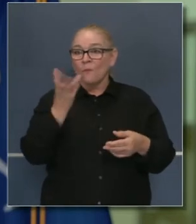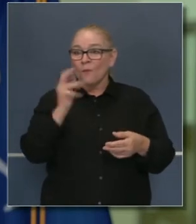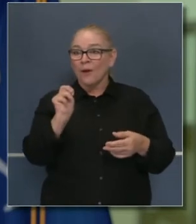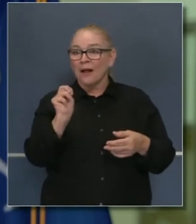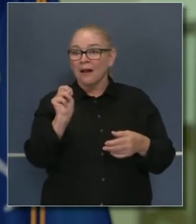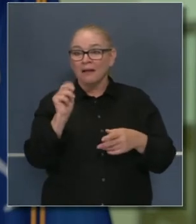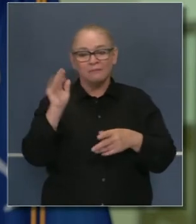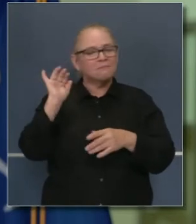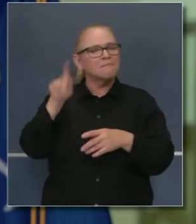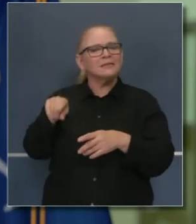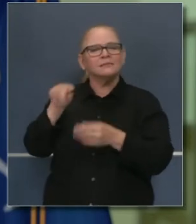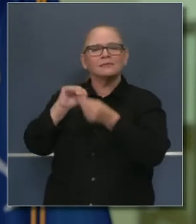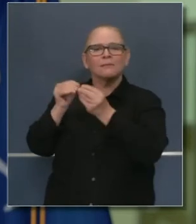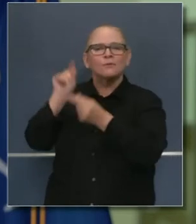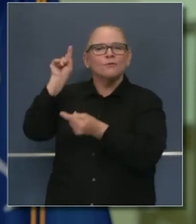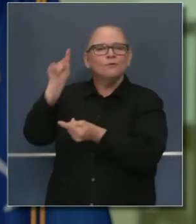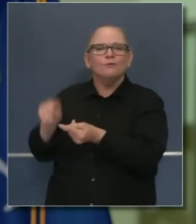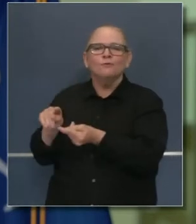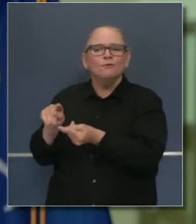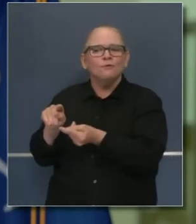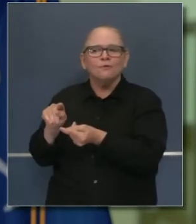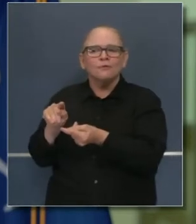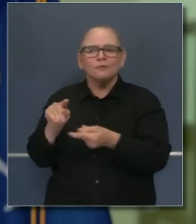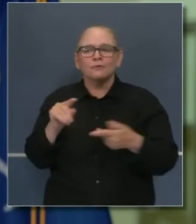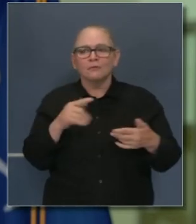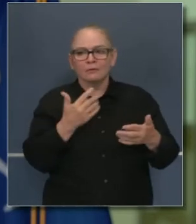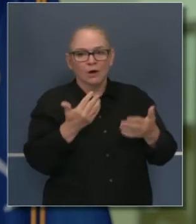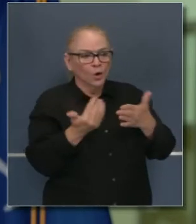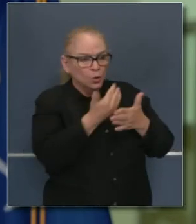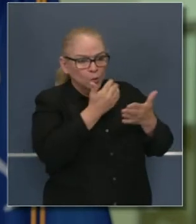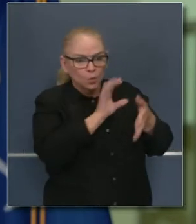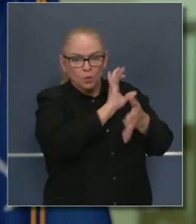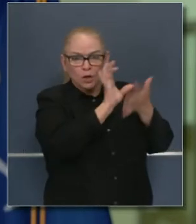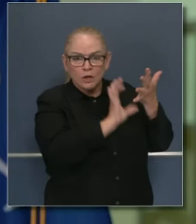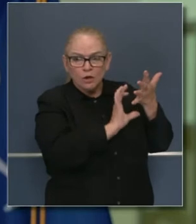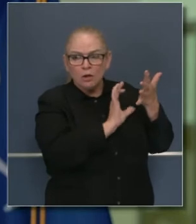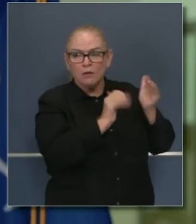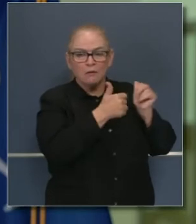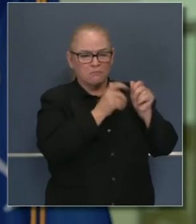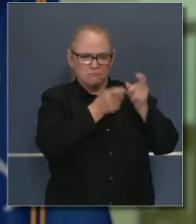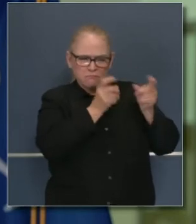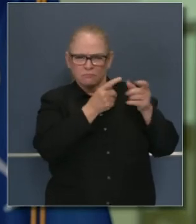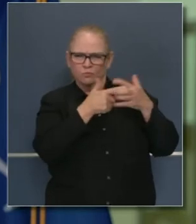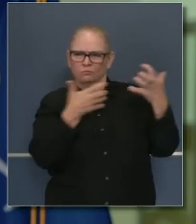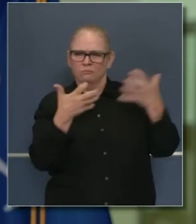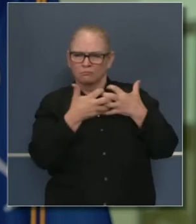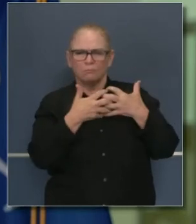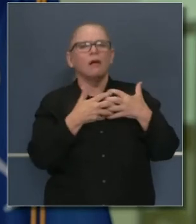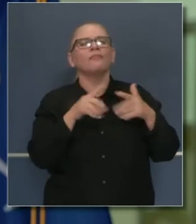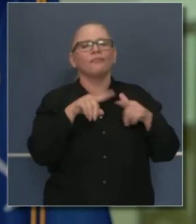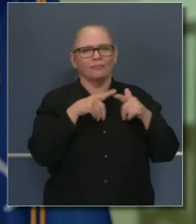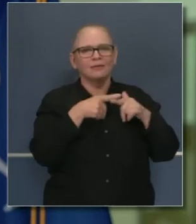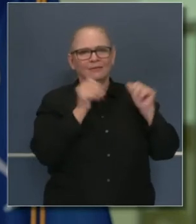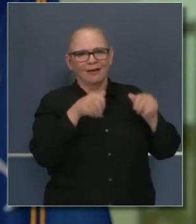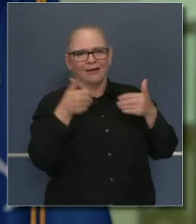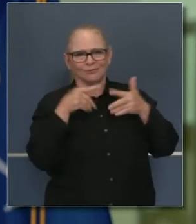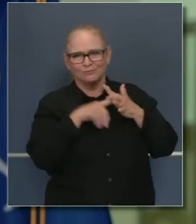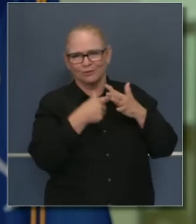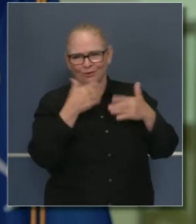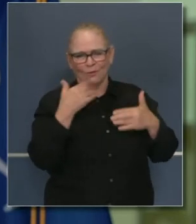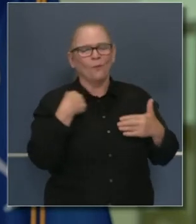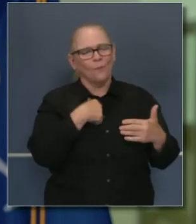muestre estabilización basados en nuevos criterios y nuevas condiciones. Pero esto vendrá del Estado de California y nosotros